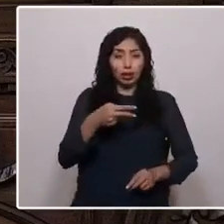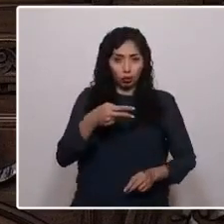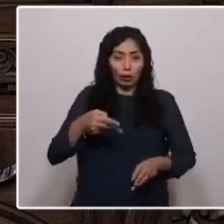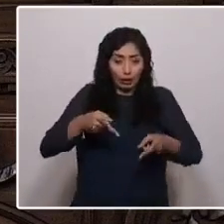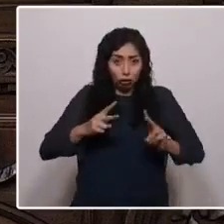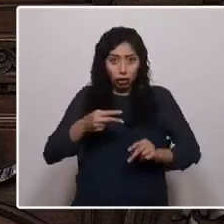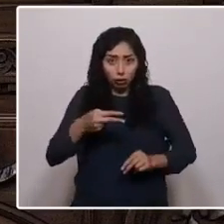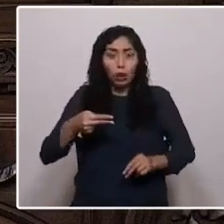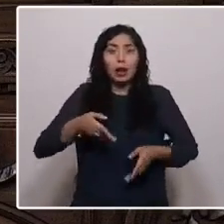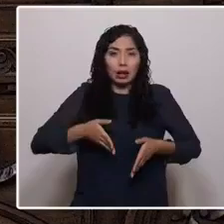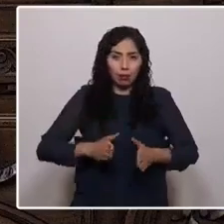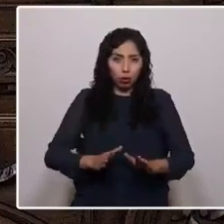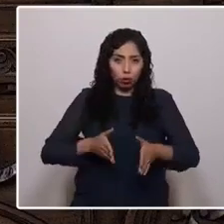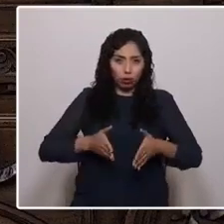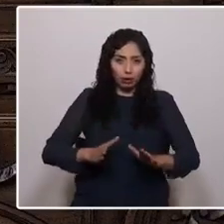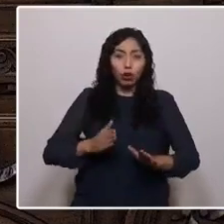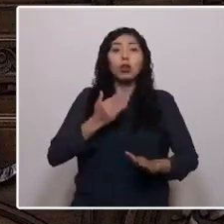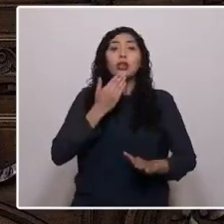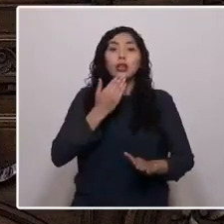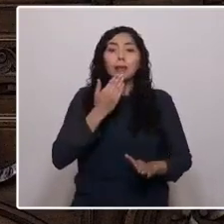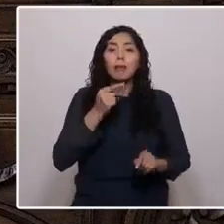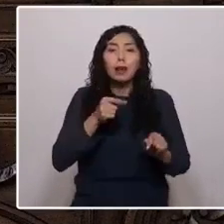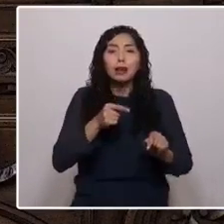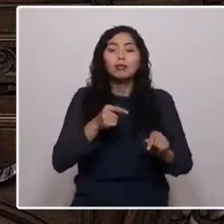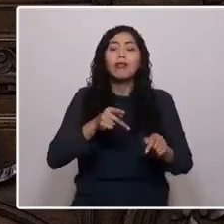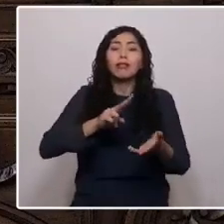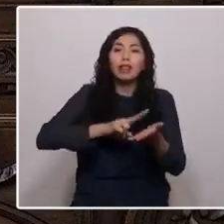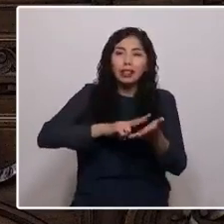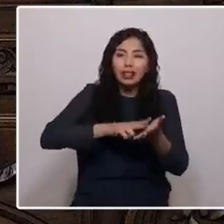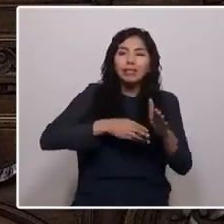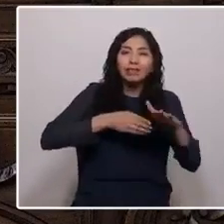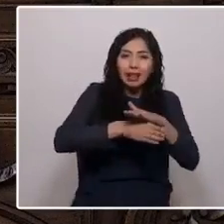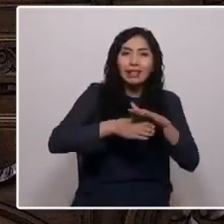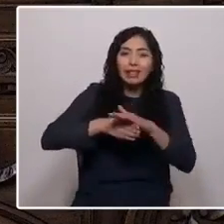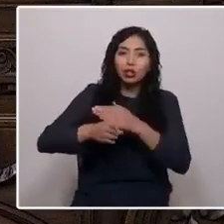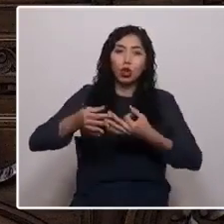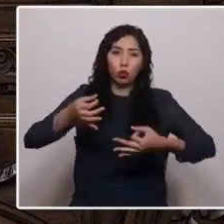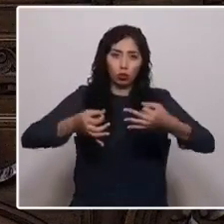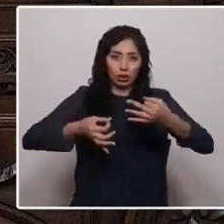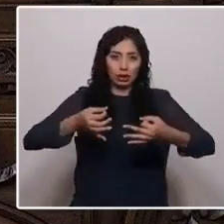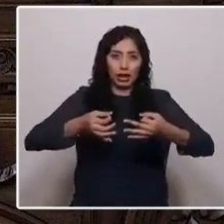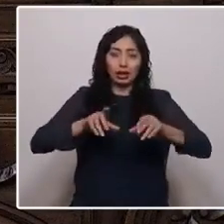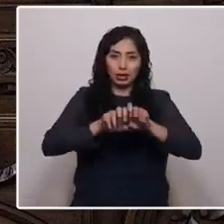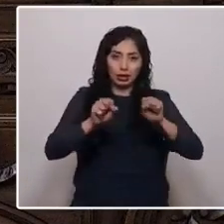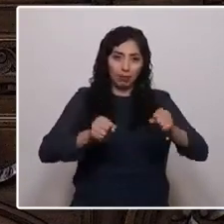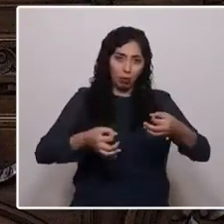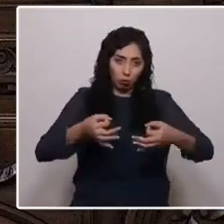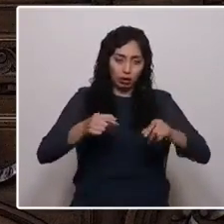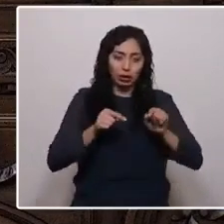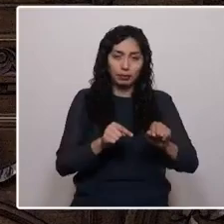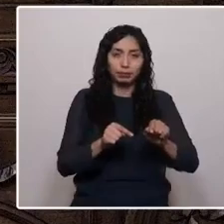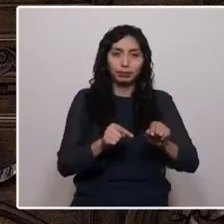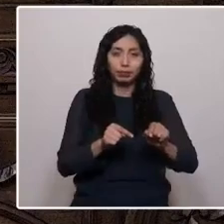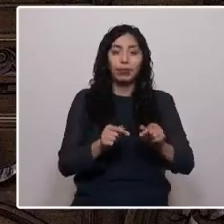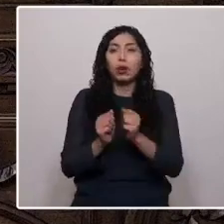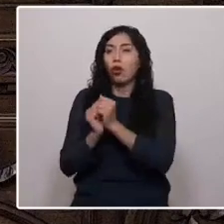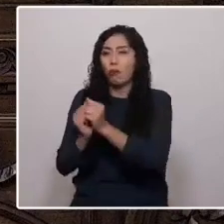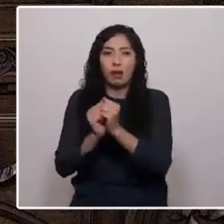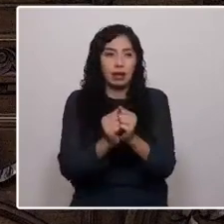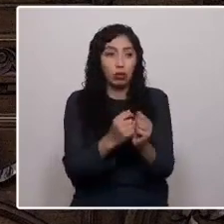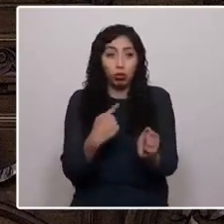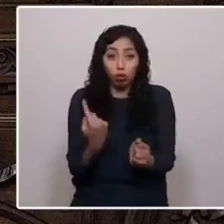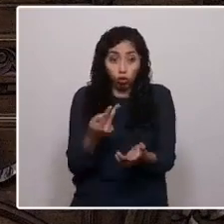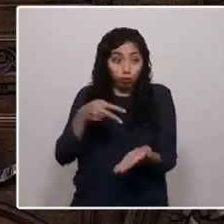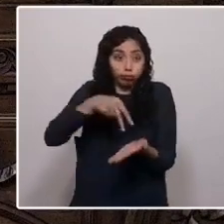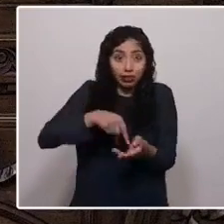sistema judicial que nos asegure un verdadero acceso a la justicia. Compañeros y compañeras, nuestro tránsito aquí no será fácil,